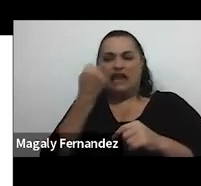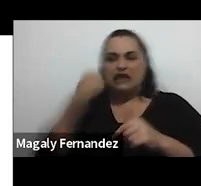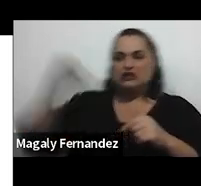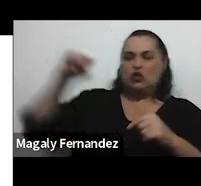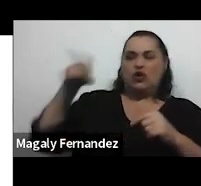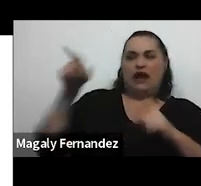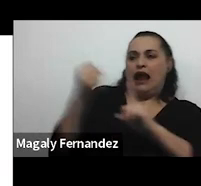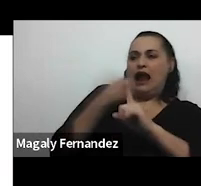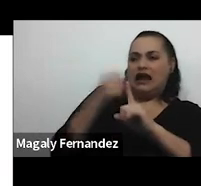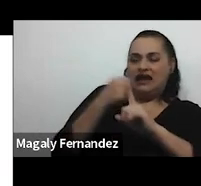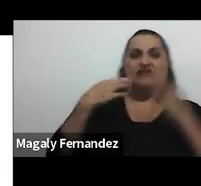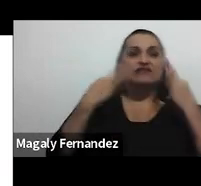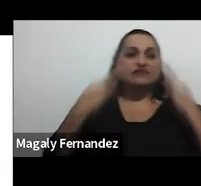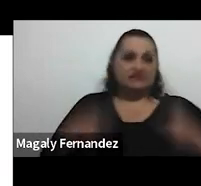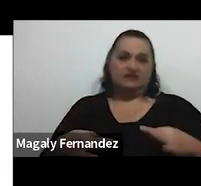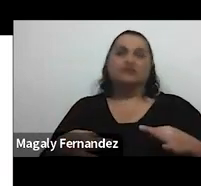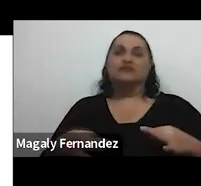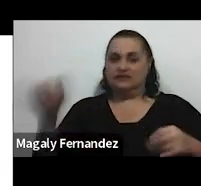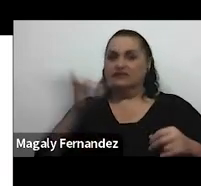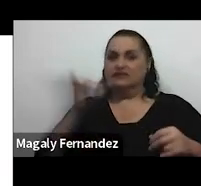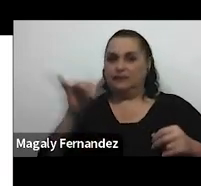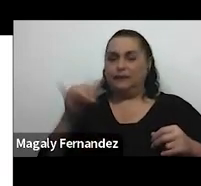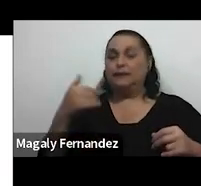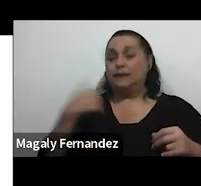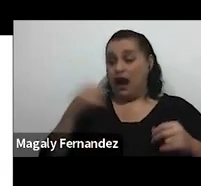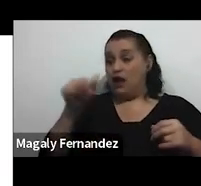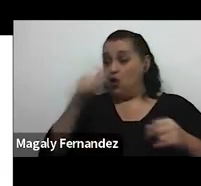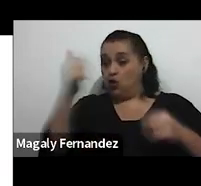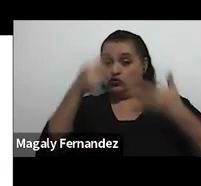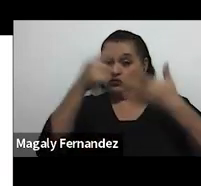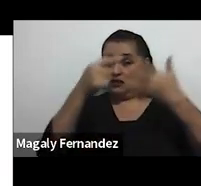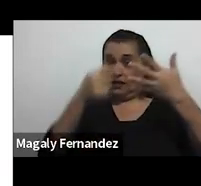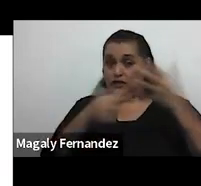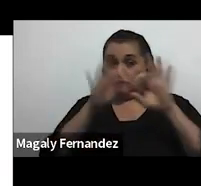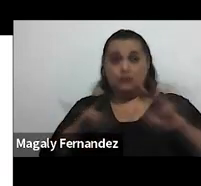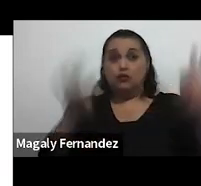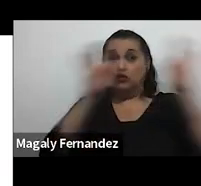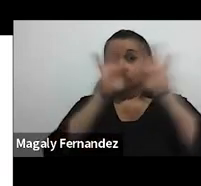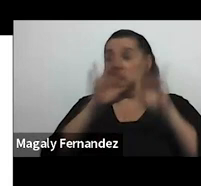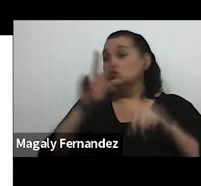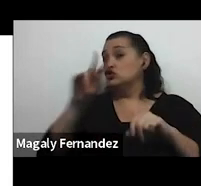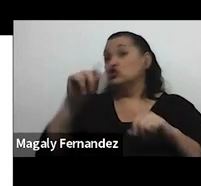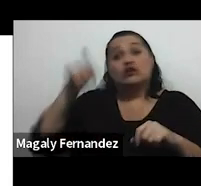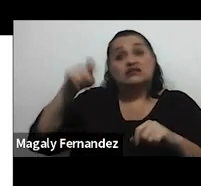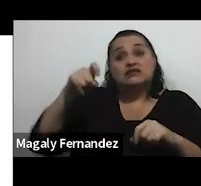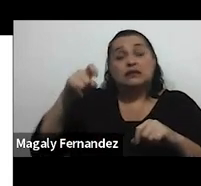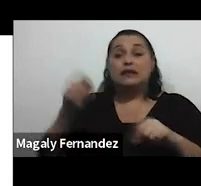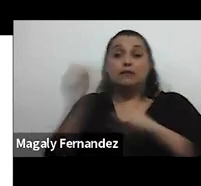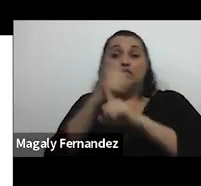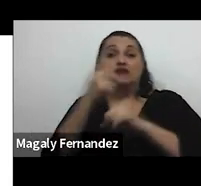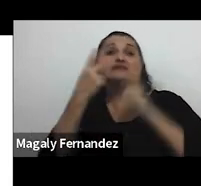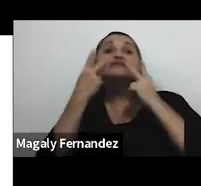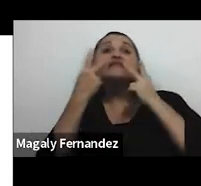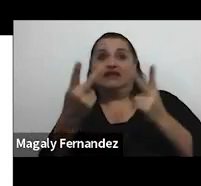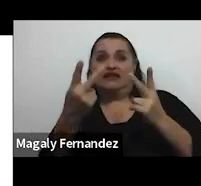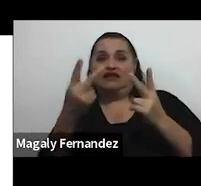claro Tamara y además hay otros elementos importantes donde no necesariamente hay una violencia visible verdad en cuanto a